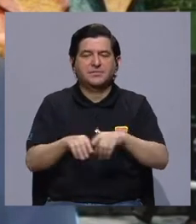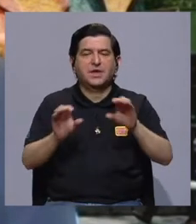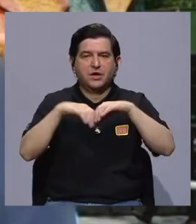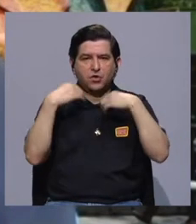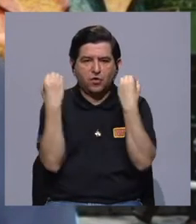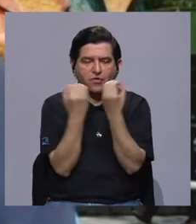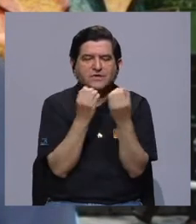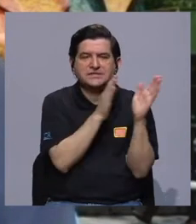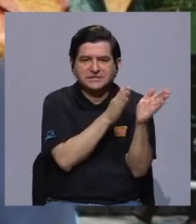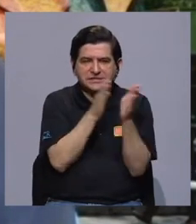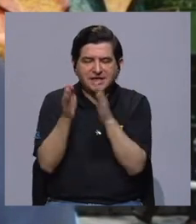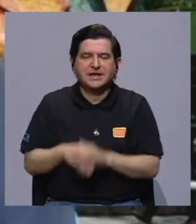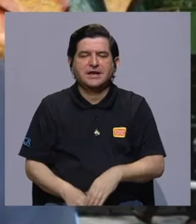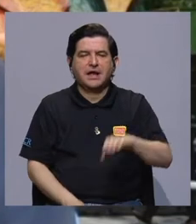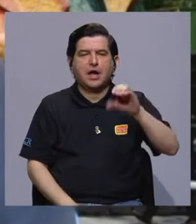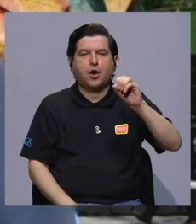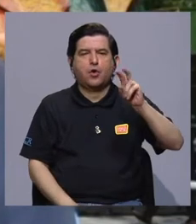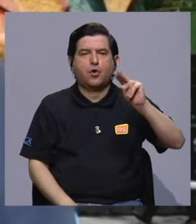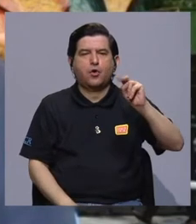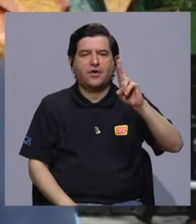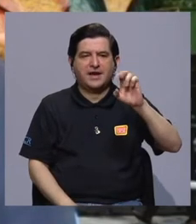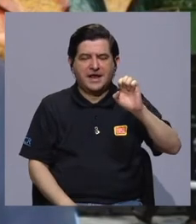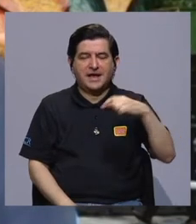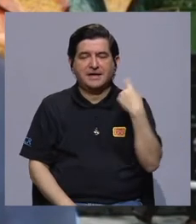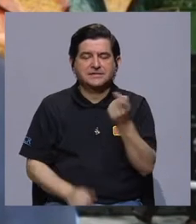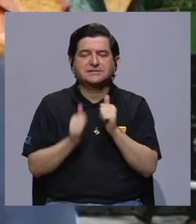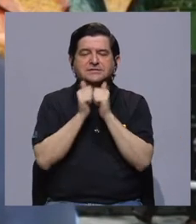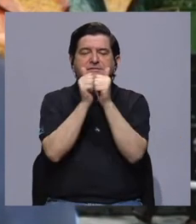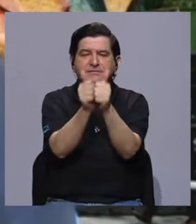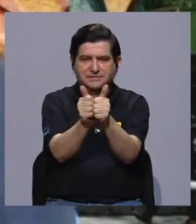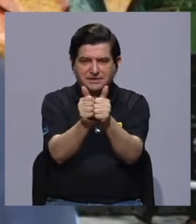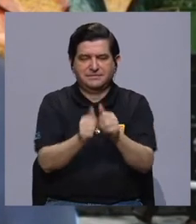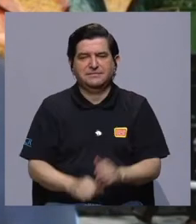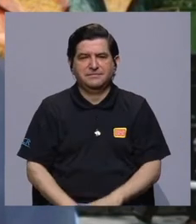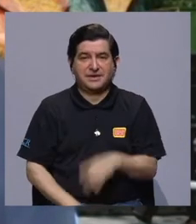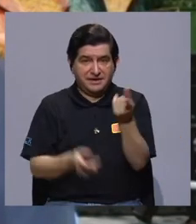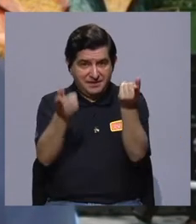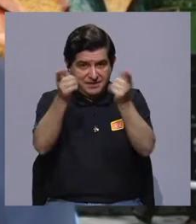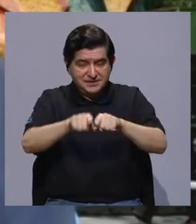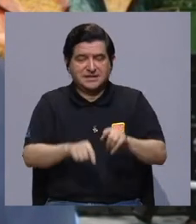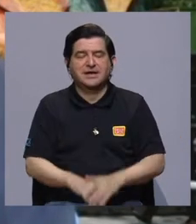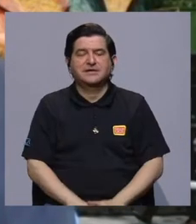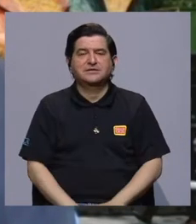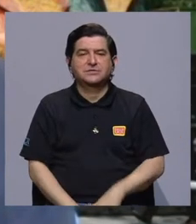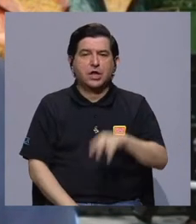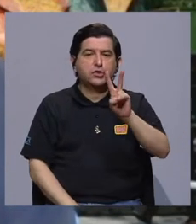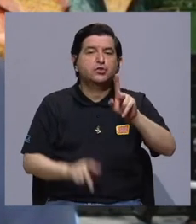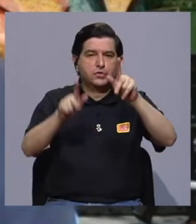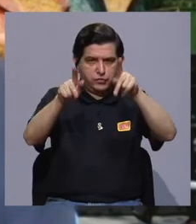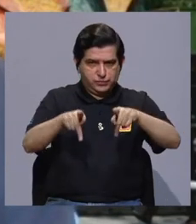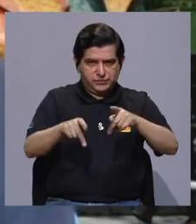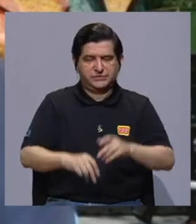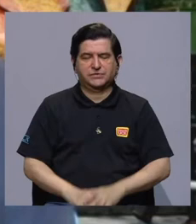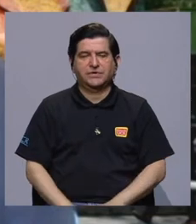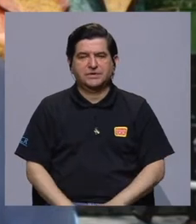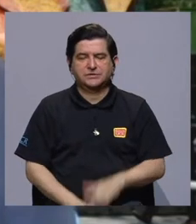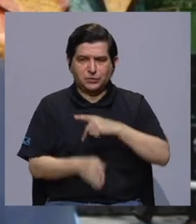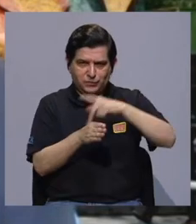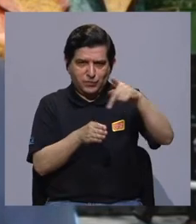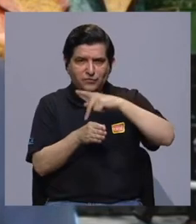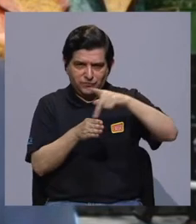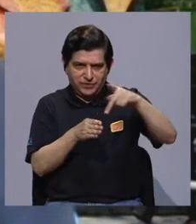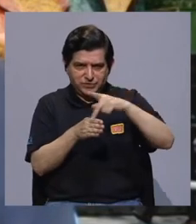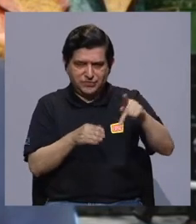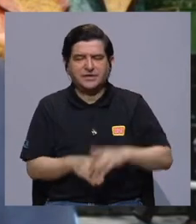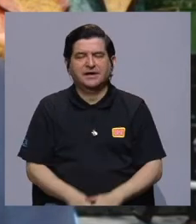de OPEX, de la Oficina de Planificación del CONARE, siempre nos acompañan Elena y Vignori, que son dos